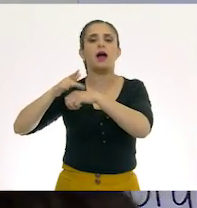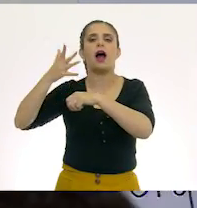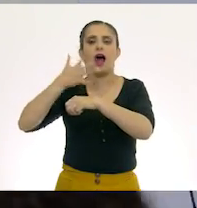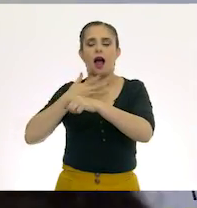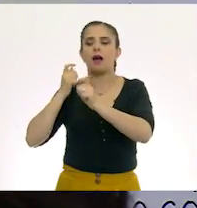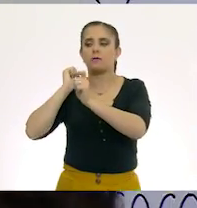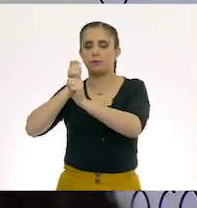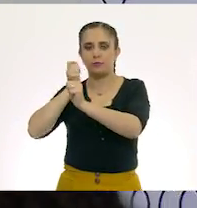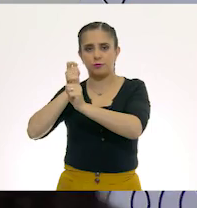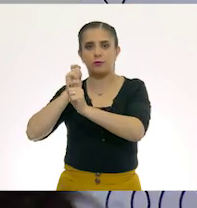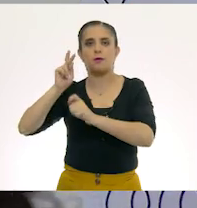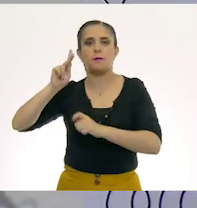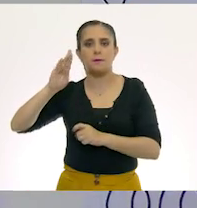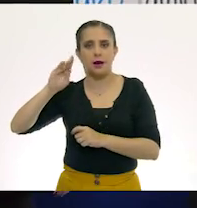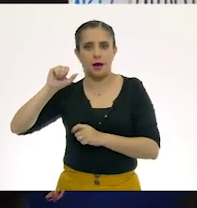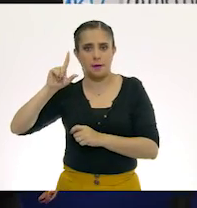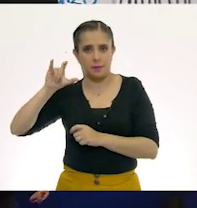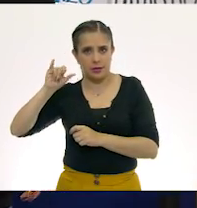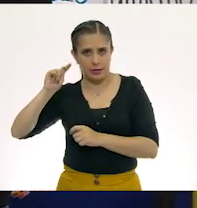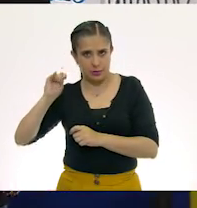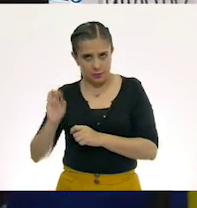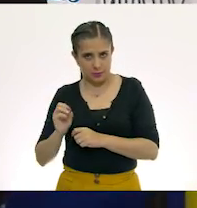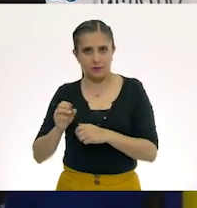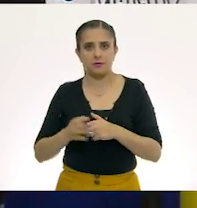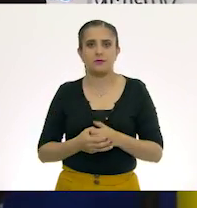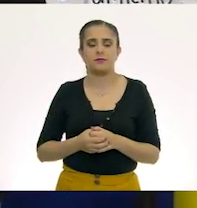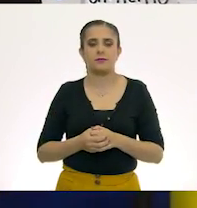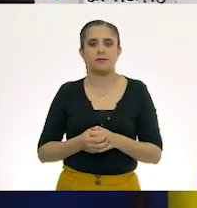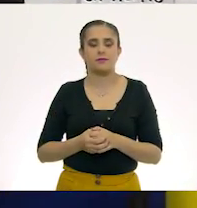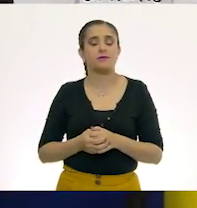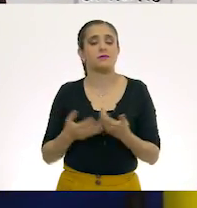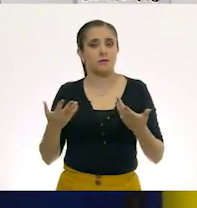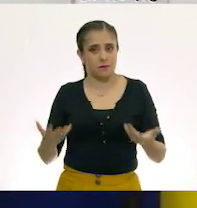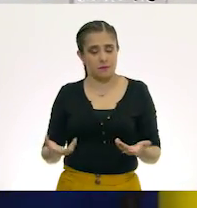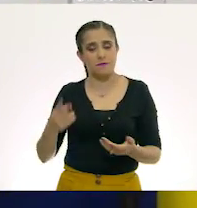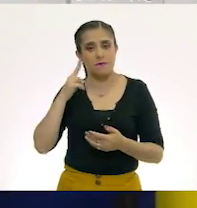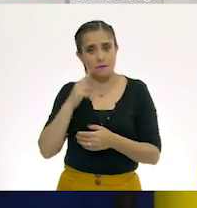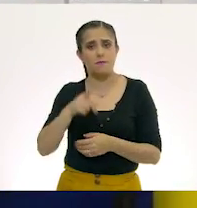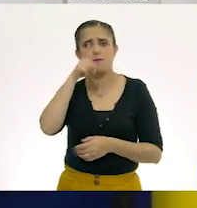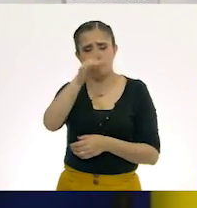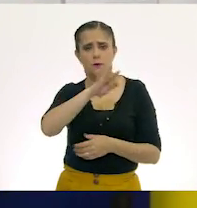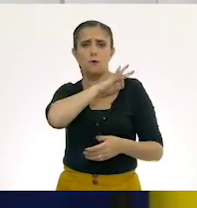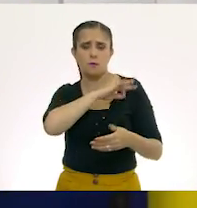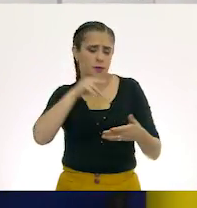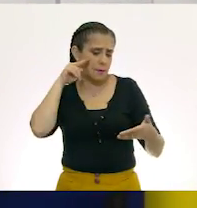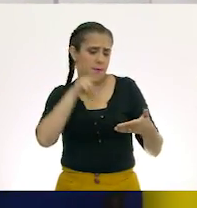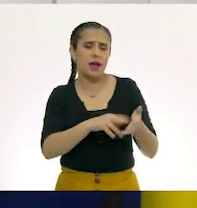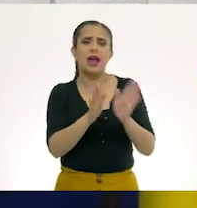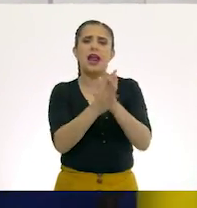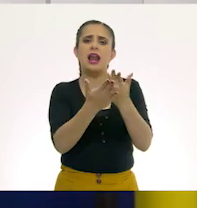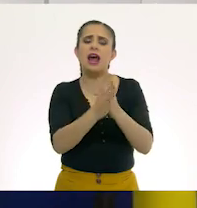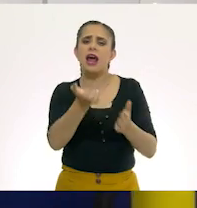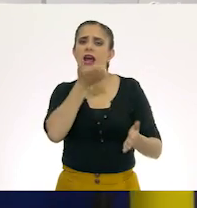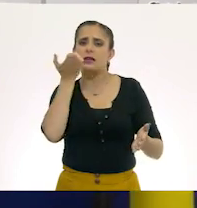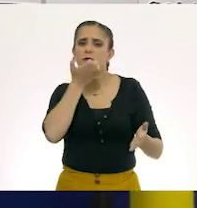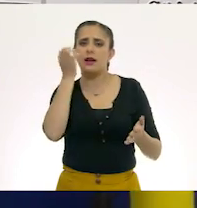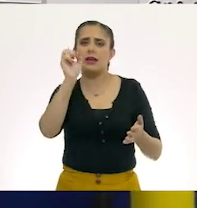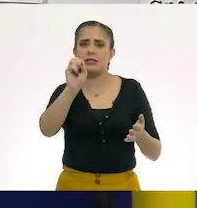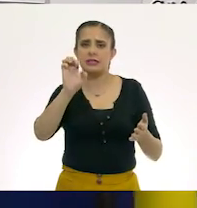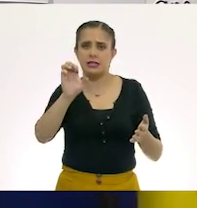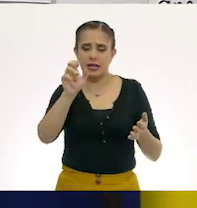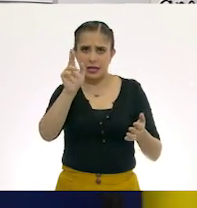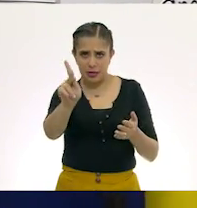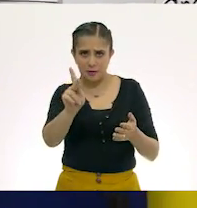un clavito clavó Pablito. ¿Qué tal les salen ahí en casa? Recuerden que pueden revisar su libro de texto, ¿sí?